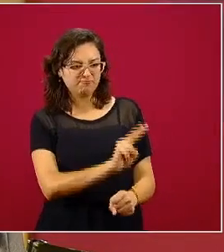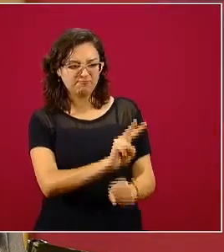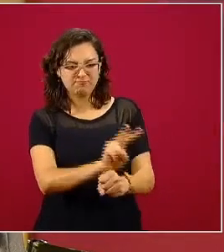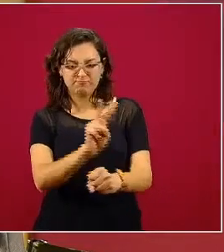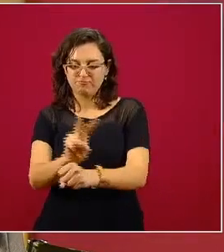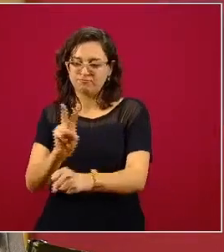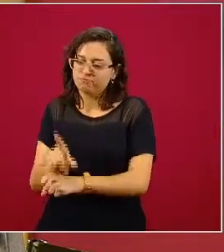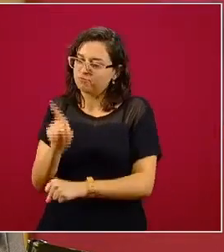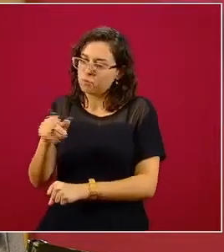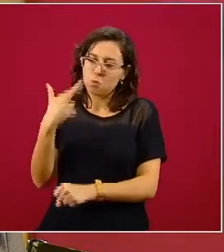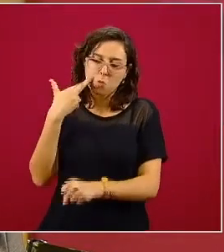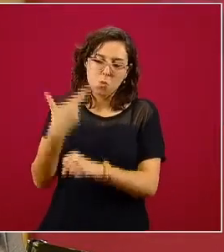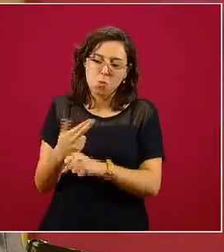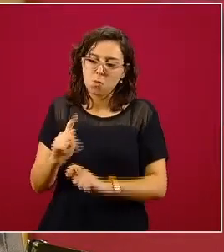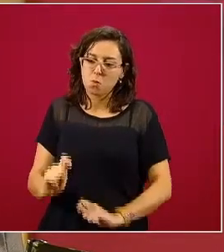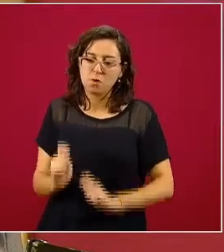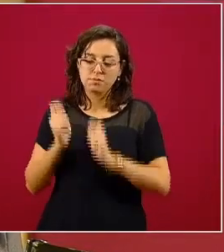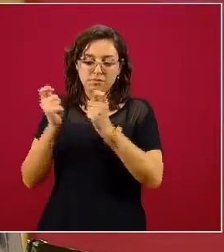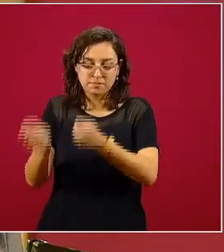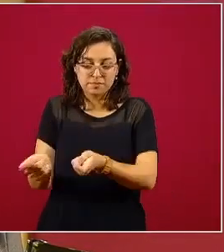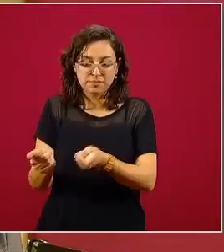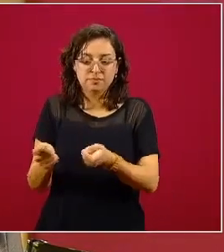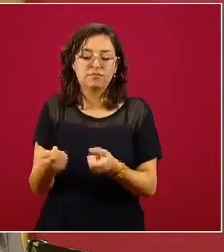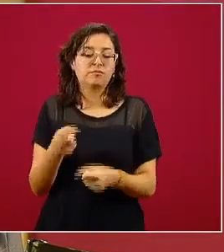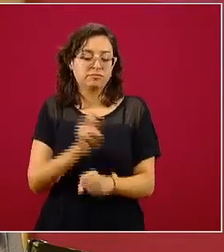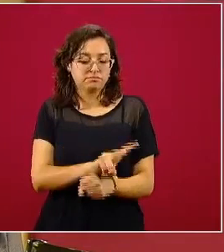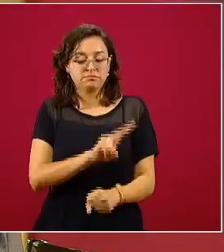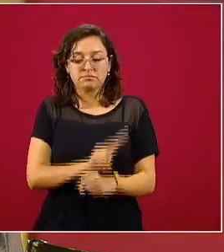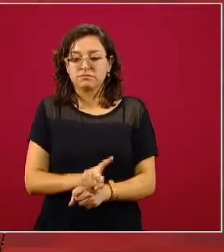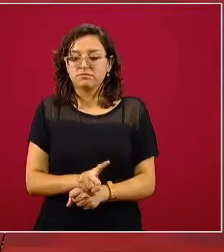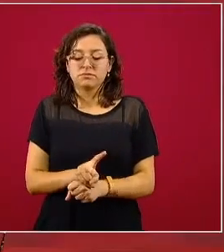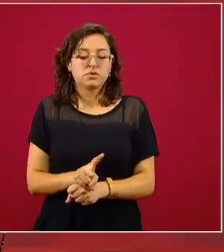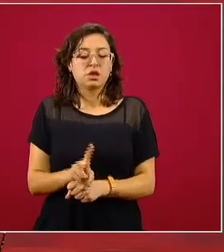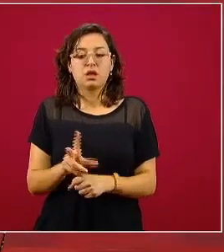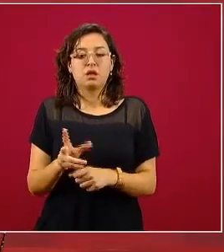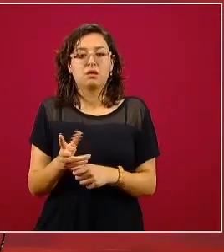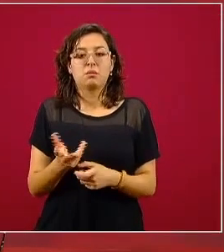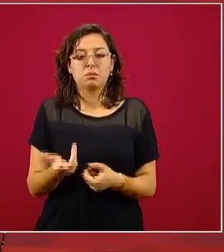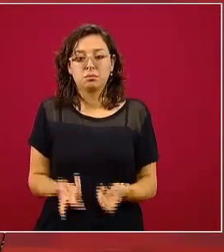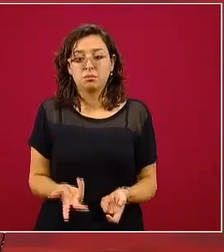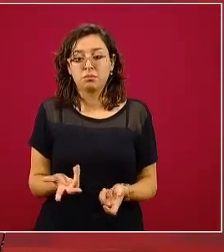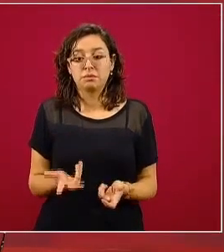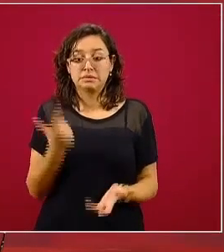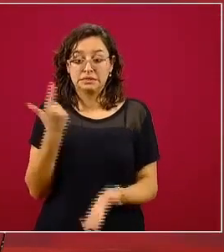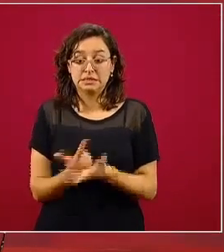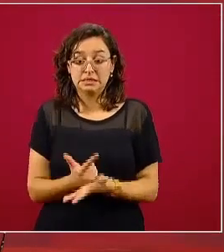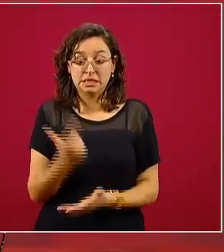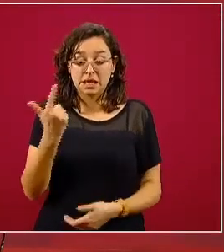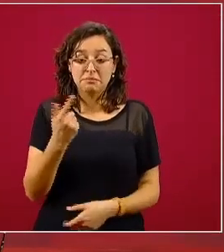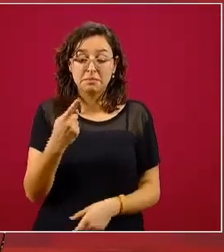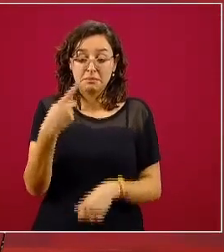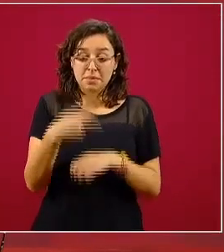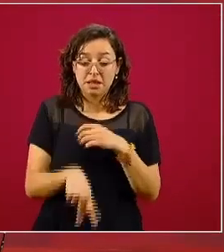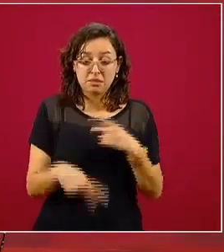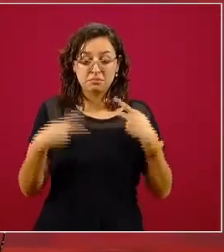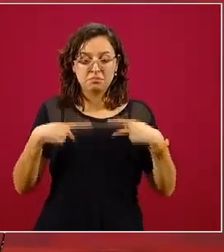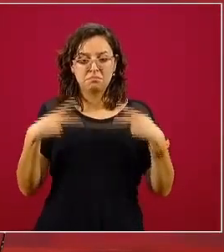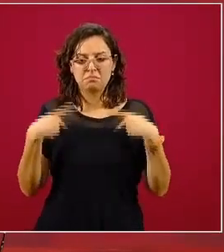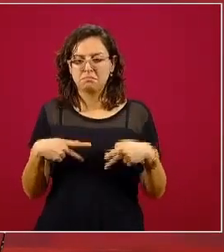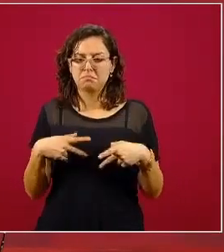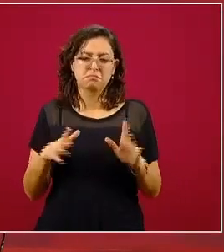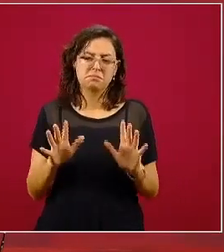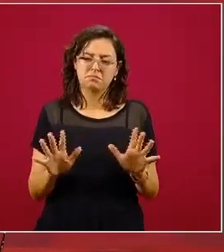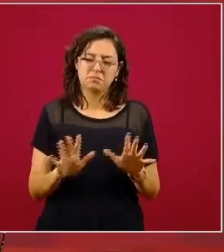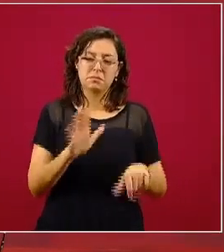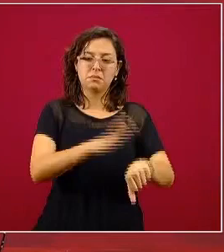vigila que no se pongan en riesgo a las personas. Y llamamos a